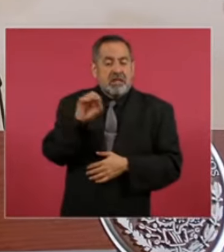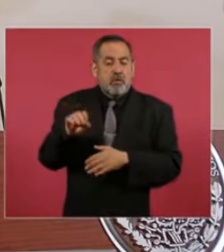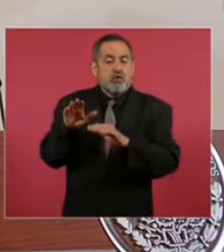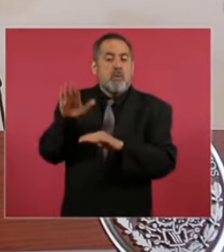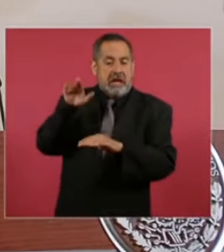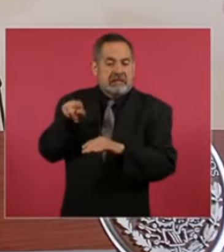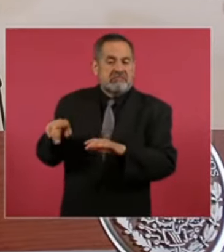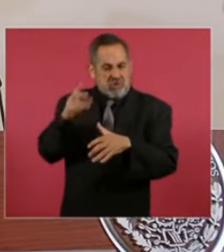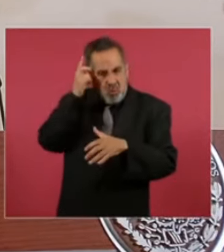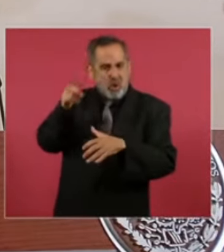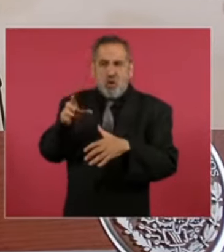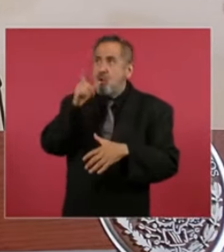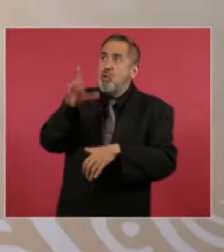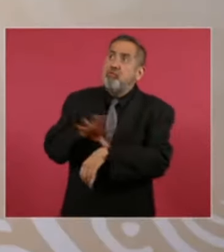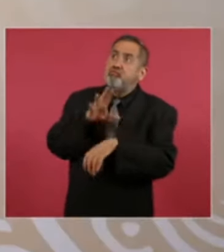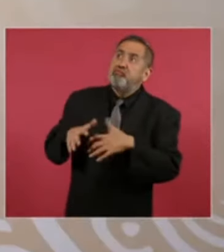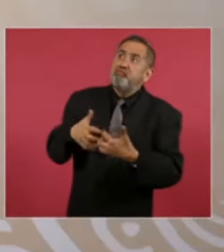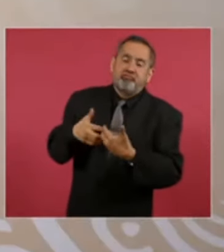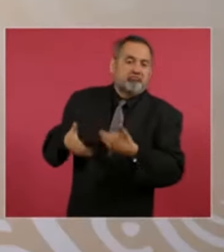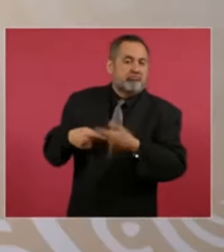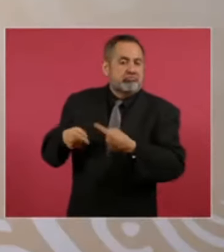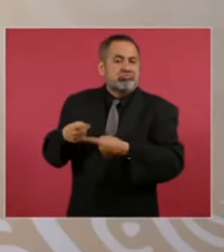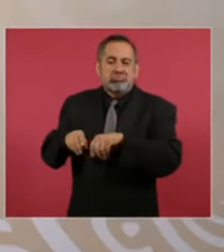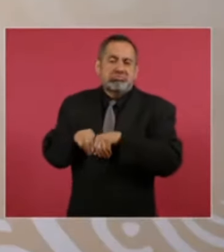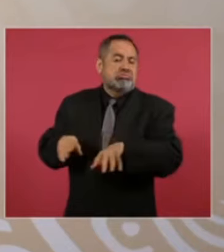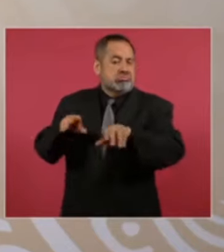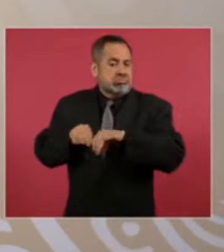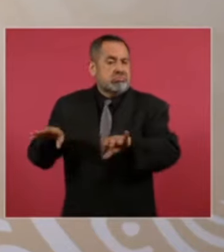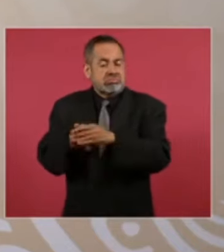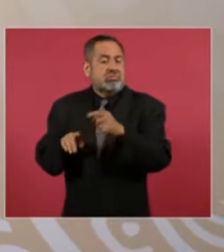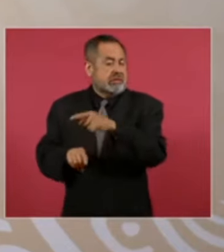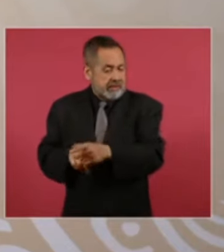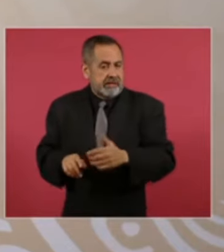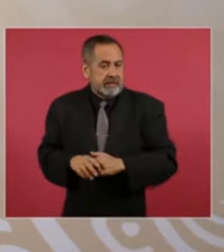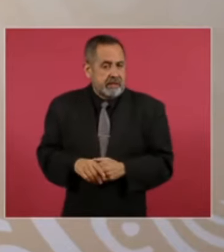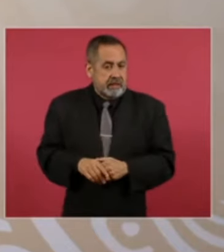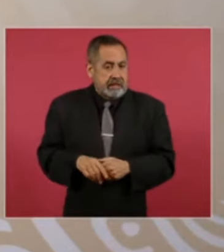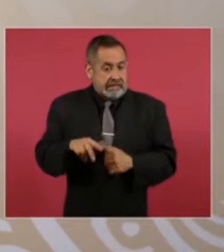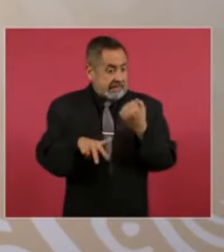de capacidad de generación eléctrica con estas trece plantas